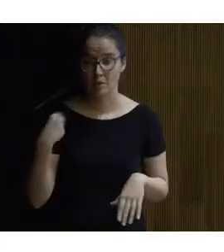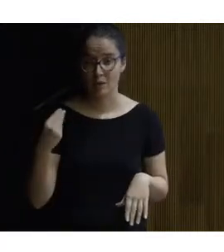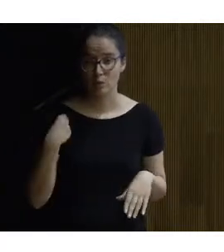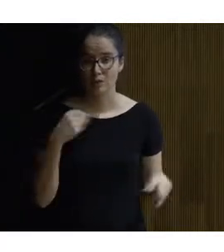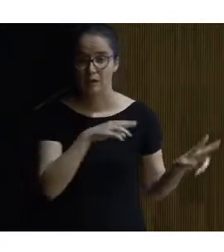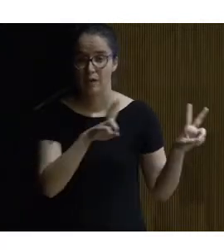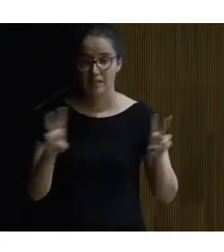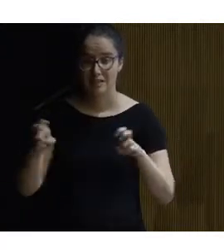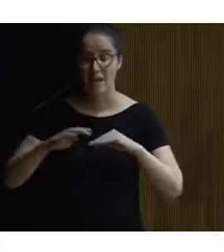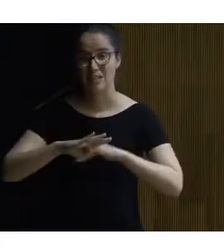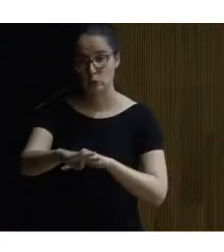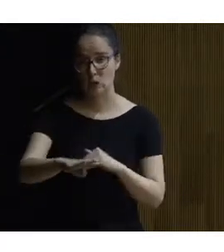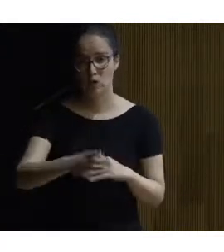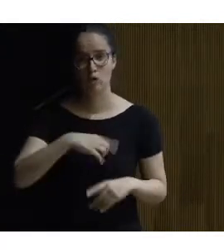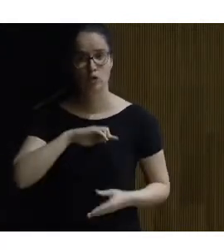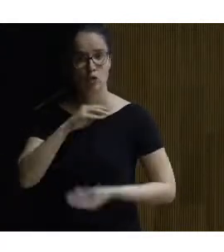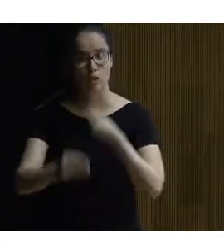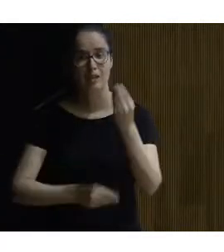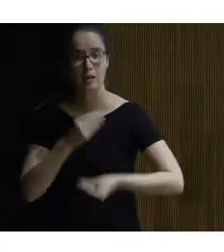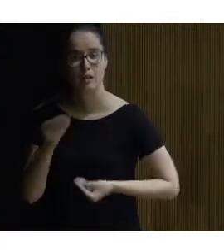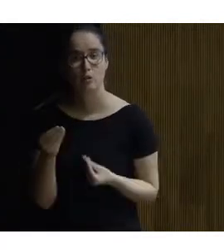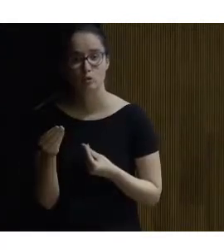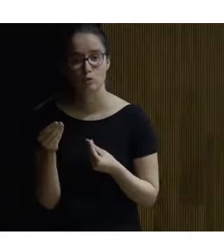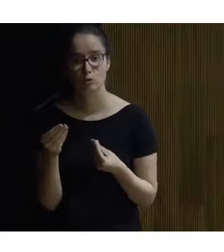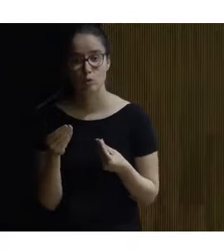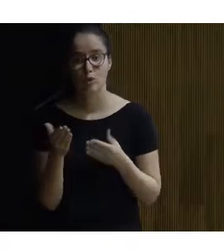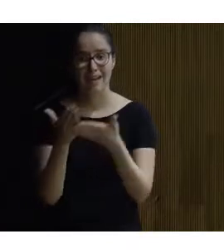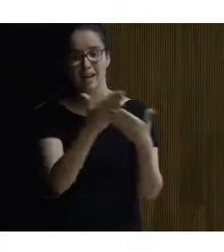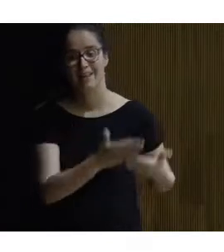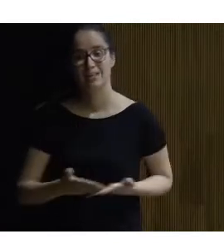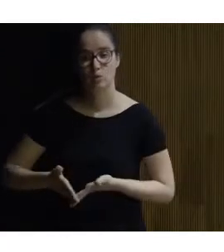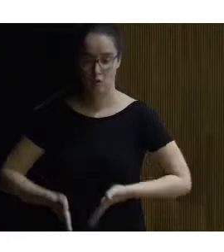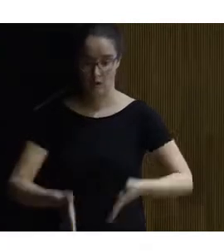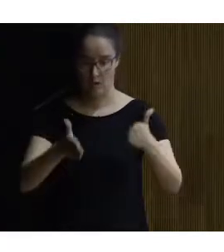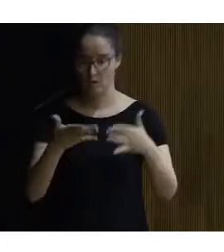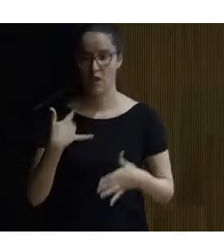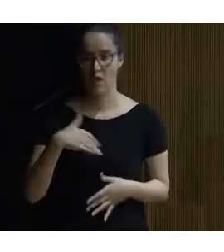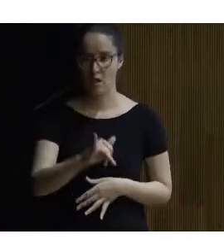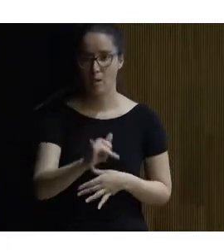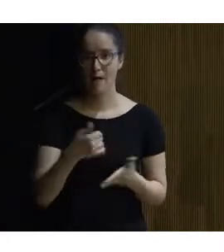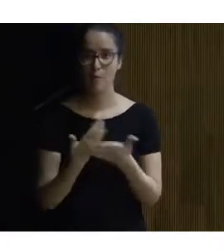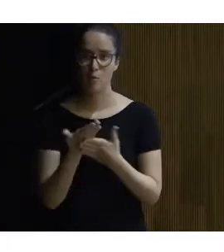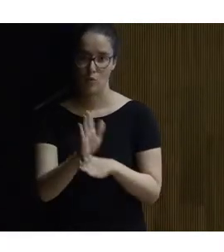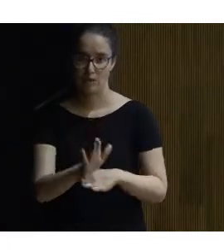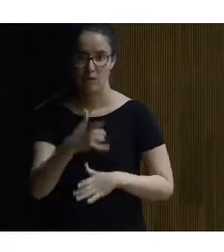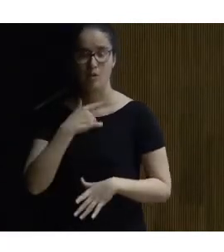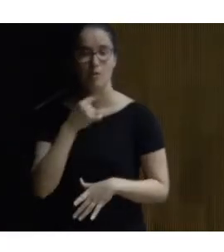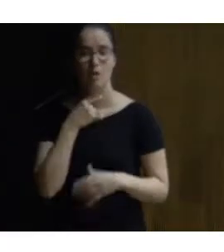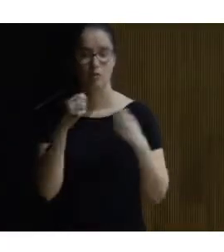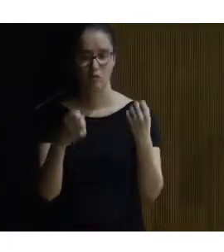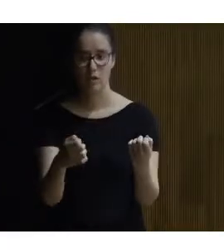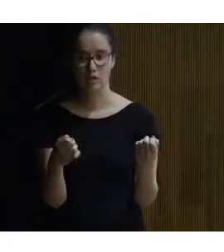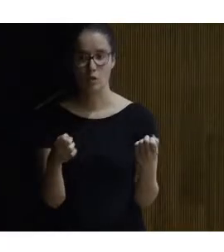sobre sobre el pavimento ¿no? nosotros lo que hicimos fue hacer un estudio de sendas existentes para hacer una propuesta ¿no? a mí me gusta mucho